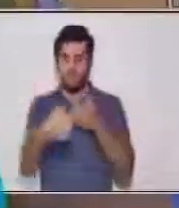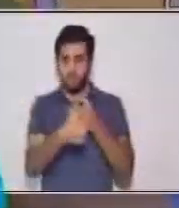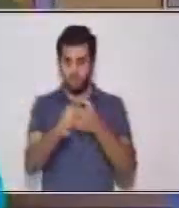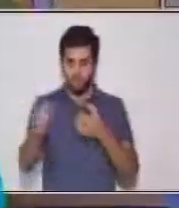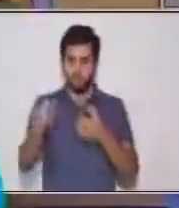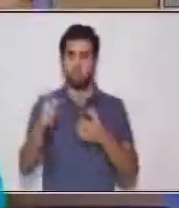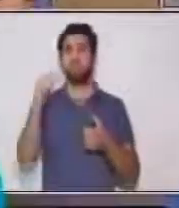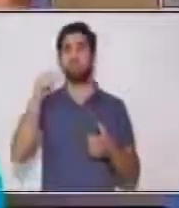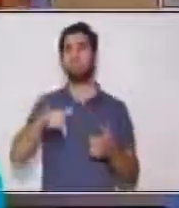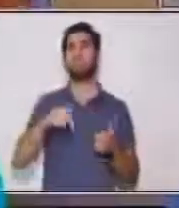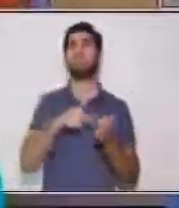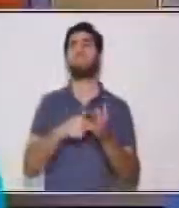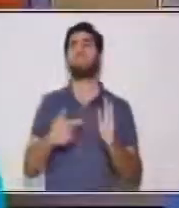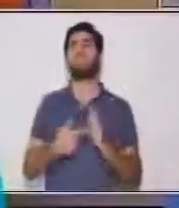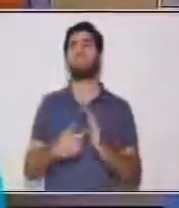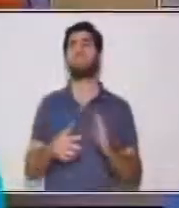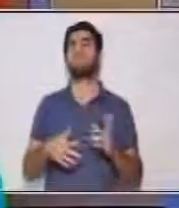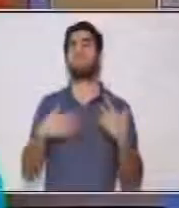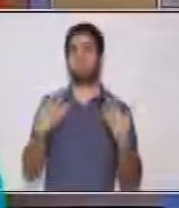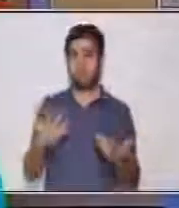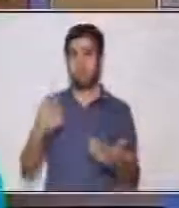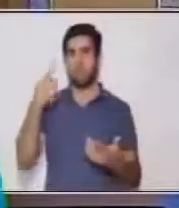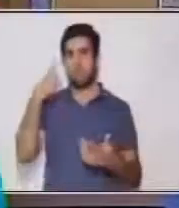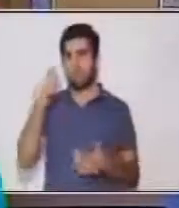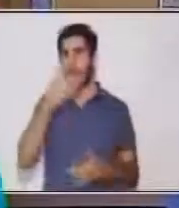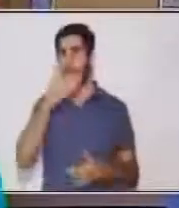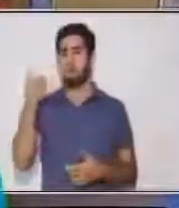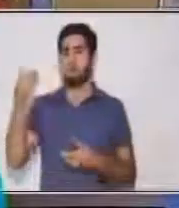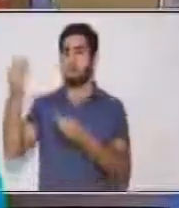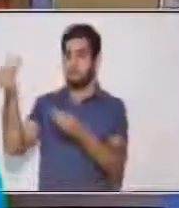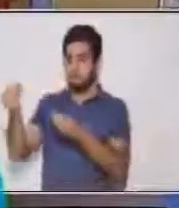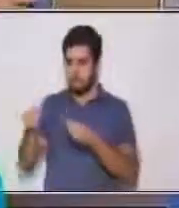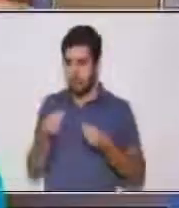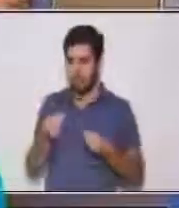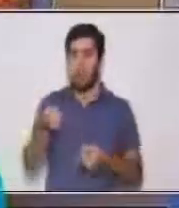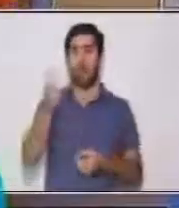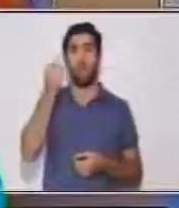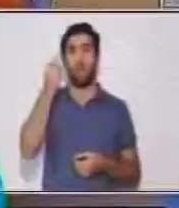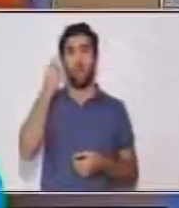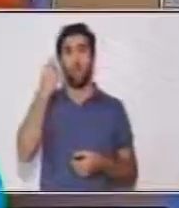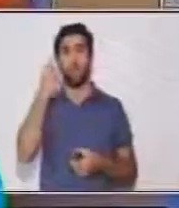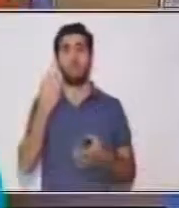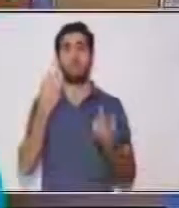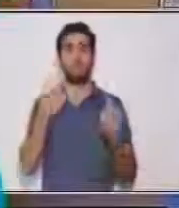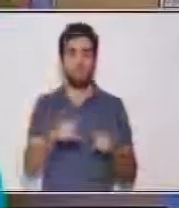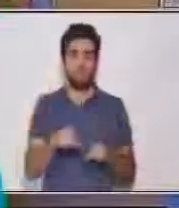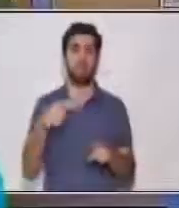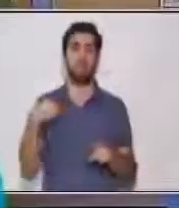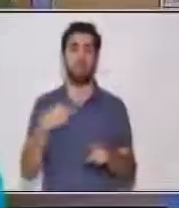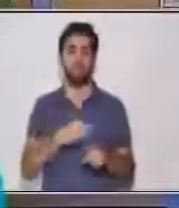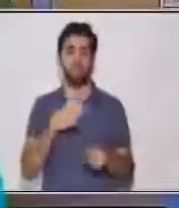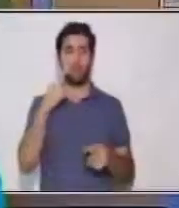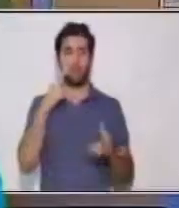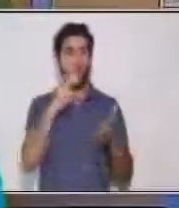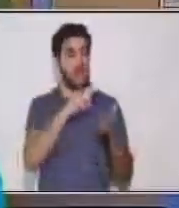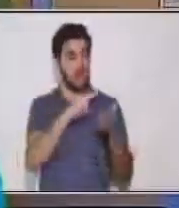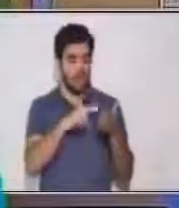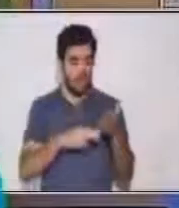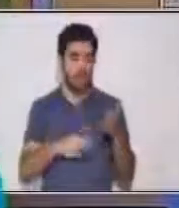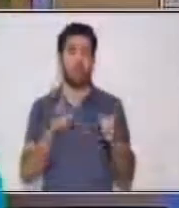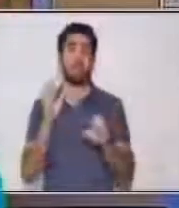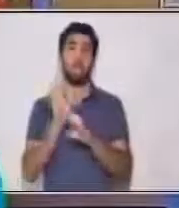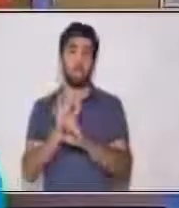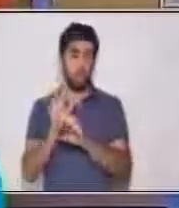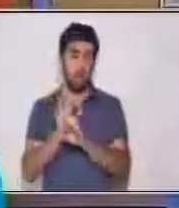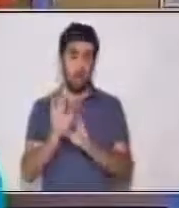ser todas aquellas técnicas que nos van a facilitar la comprensión de lo que leemos. Por ejemplo, si yo tomo